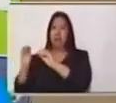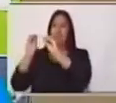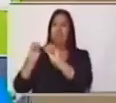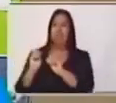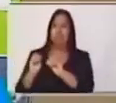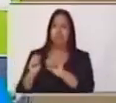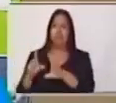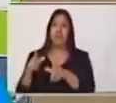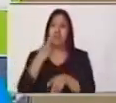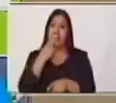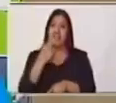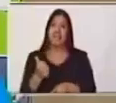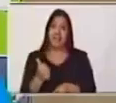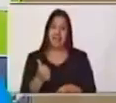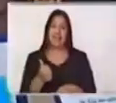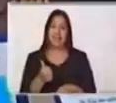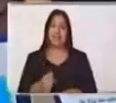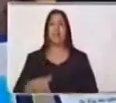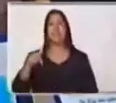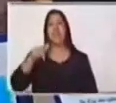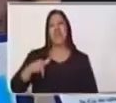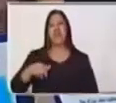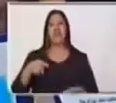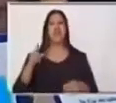Ahora continuaremos con una actividad.